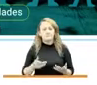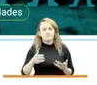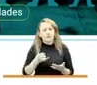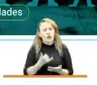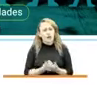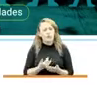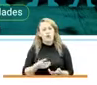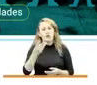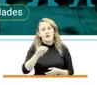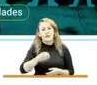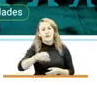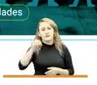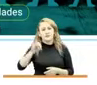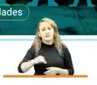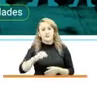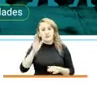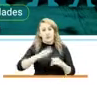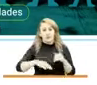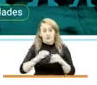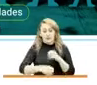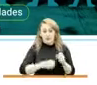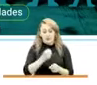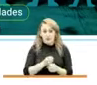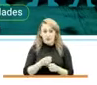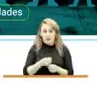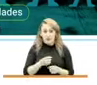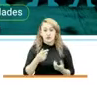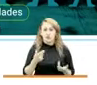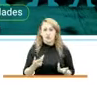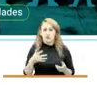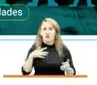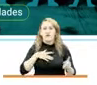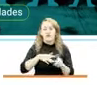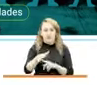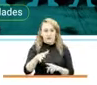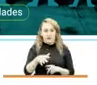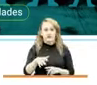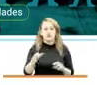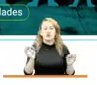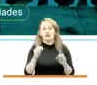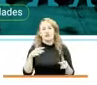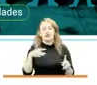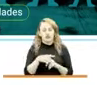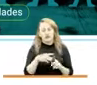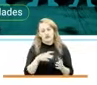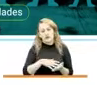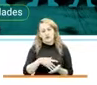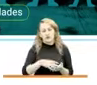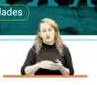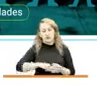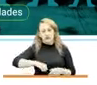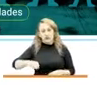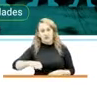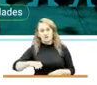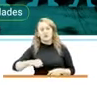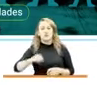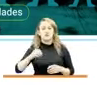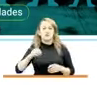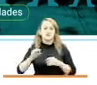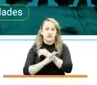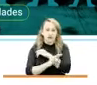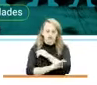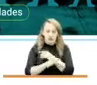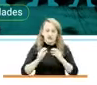40% de los menores de 18 años habían tenido alguna afectación o vulneración a sus derechos, sea física, psicológica o sexual.